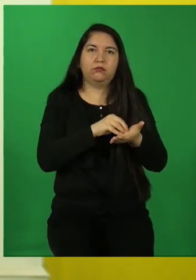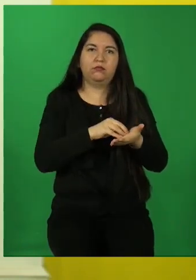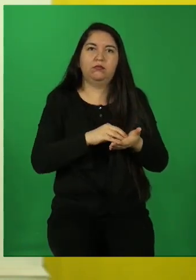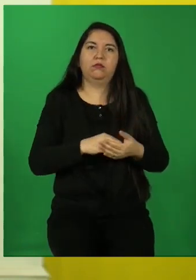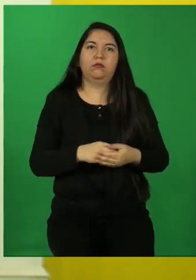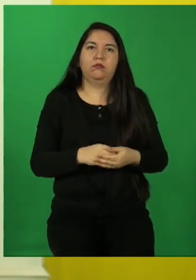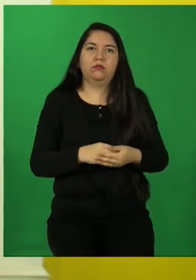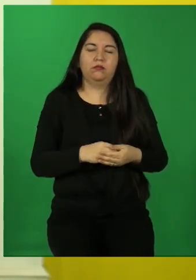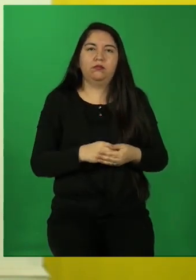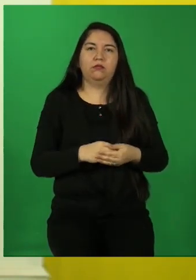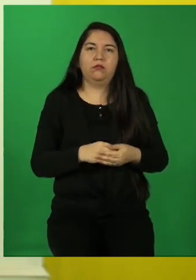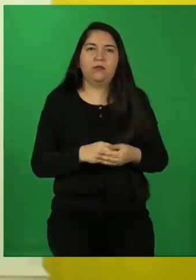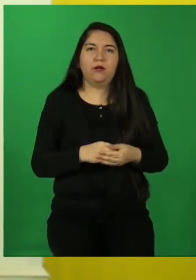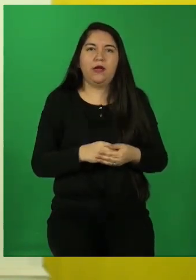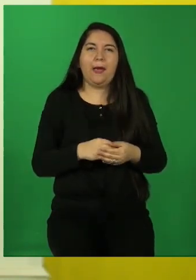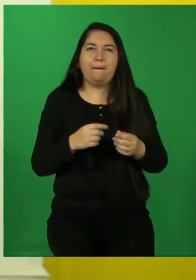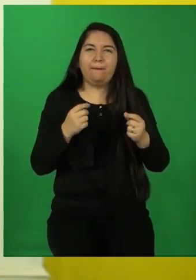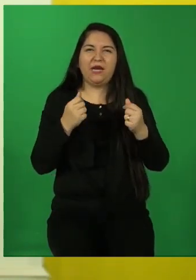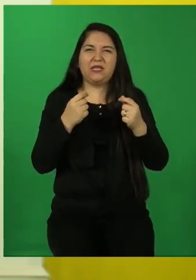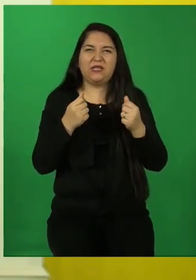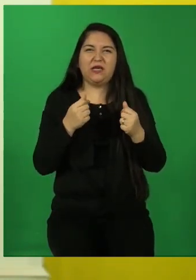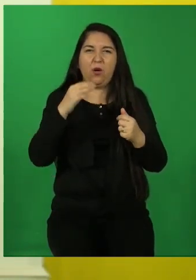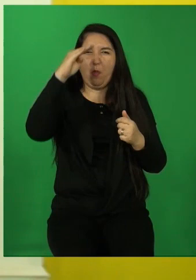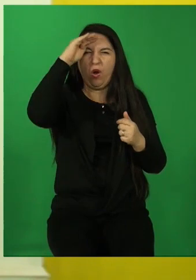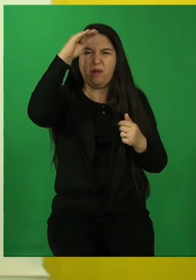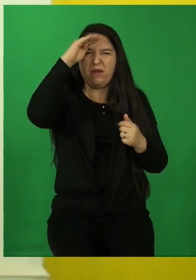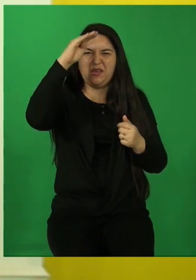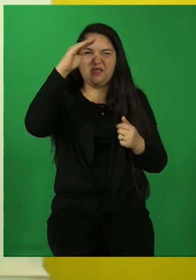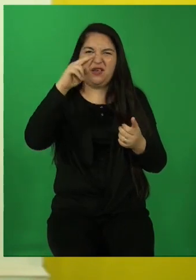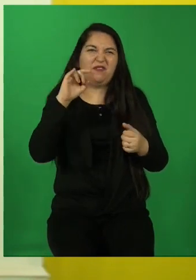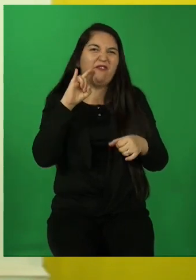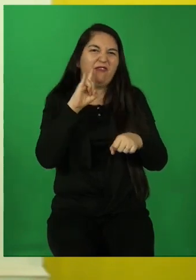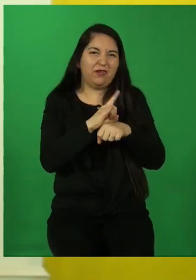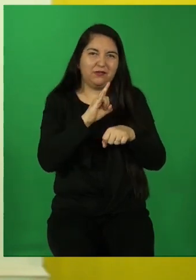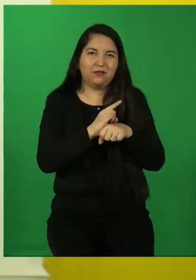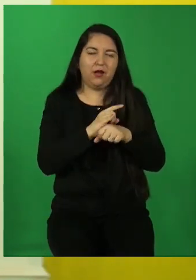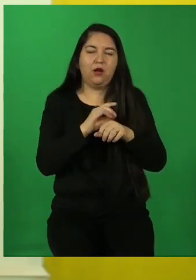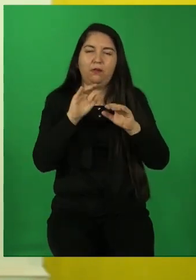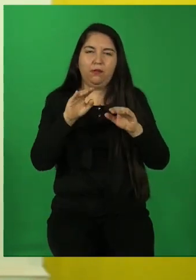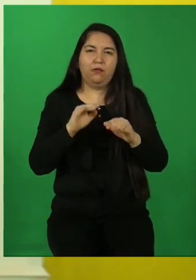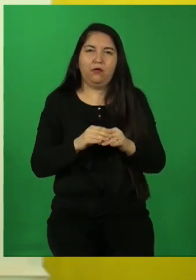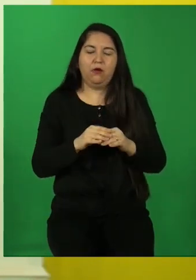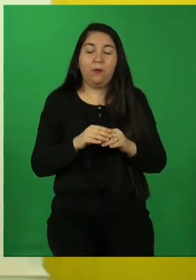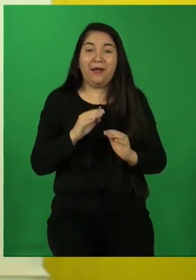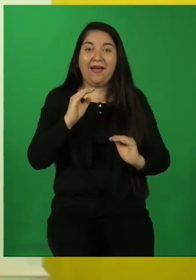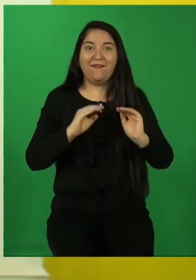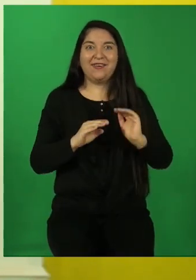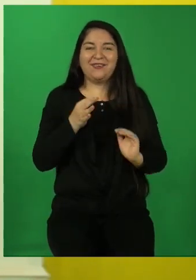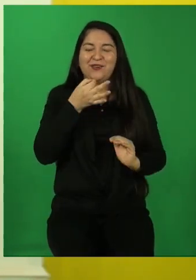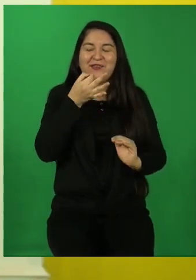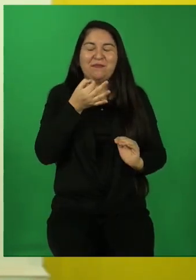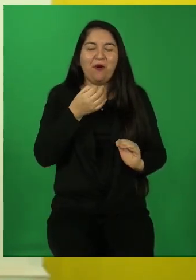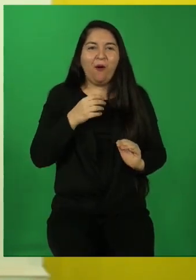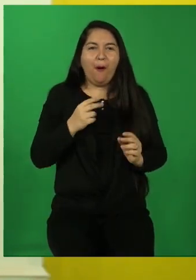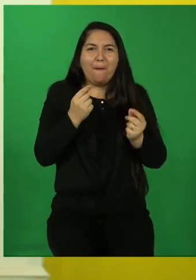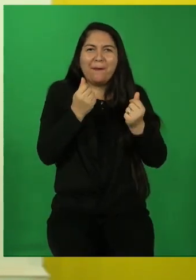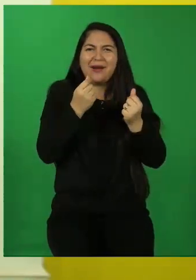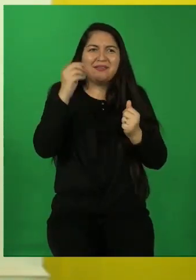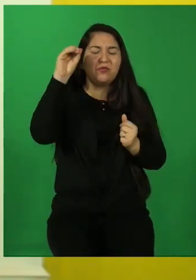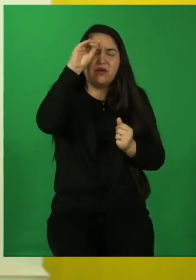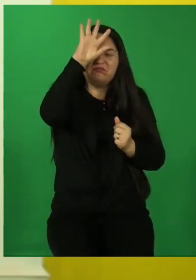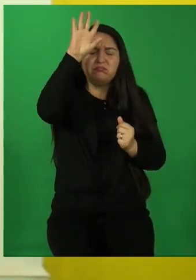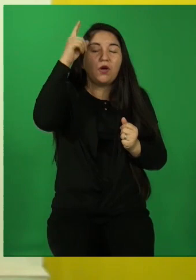Decía, como una experiencia irreal. A veces nosotros mismos decimos, estaremos soñando, estará pasando esto real,